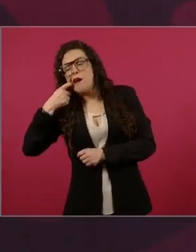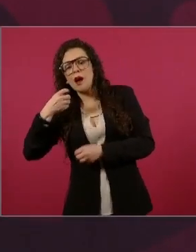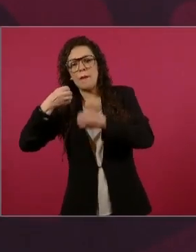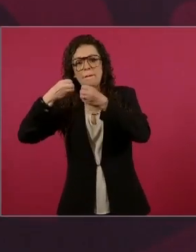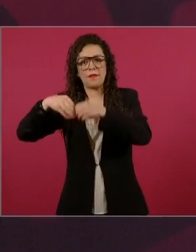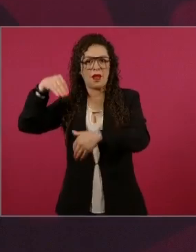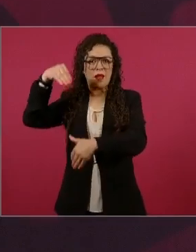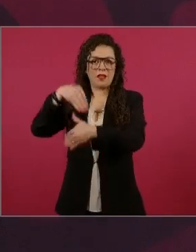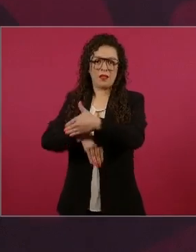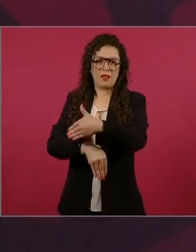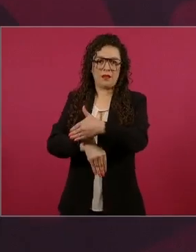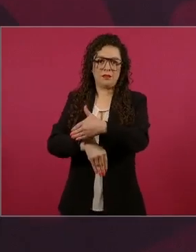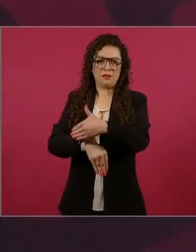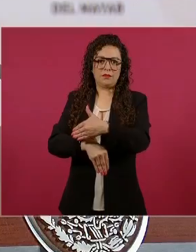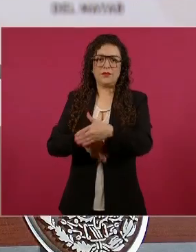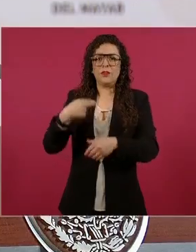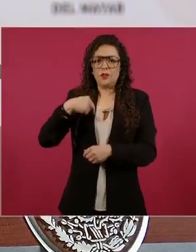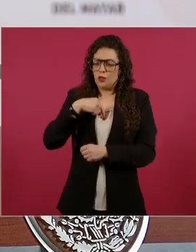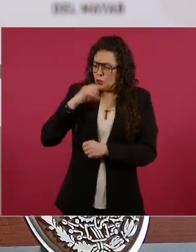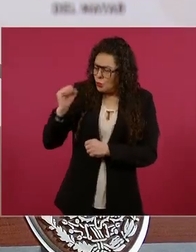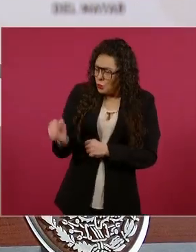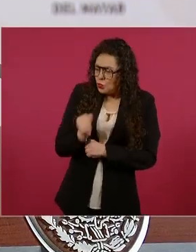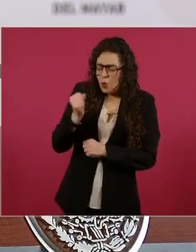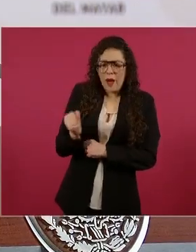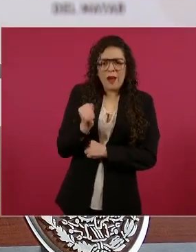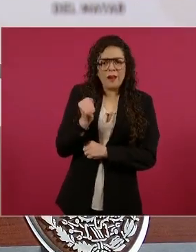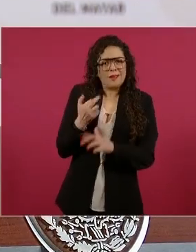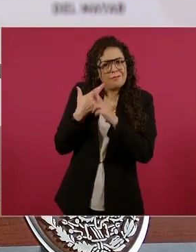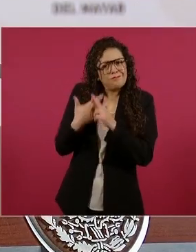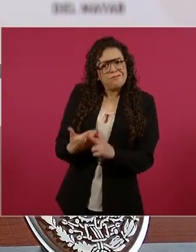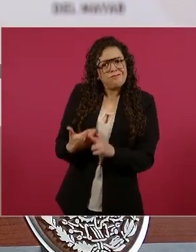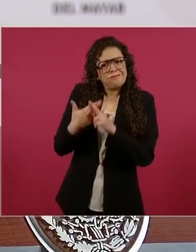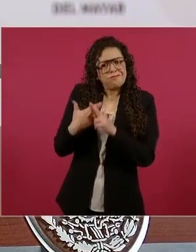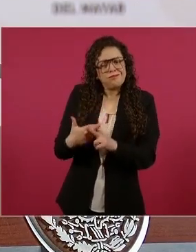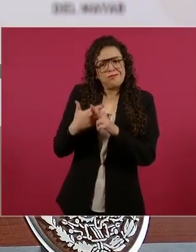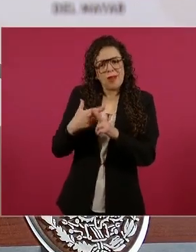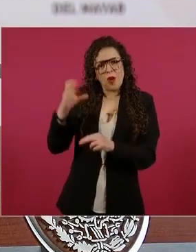que nos ayudan mucho,